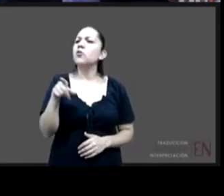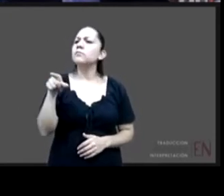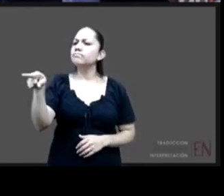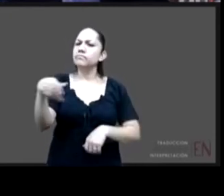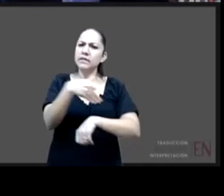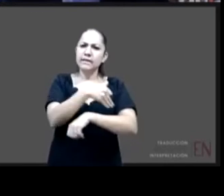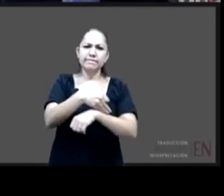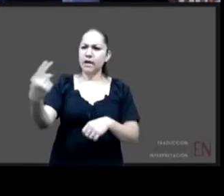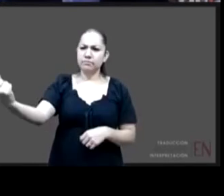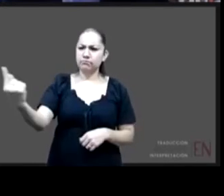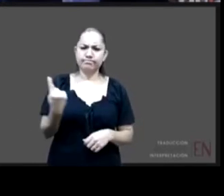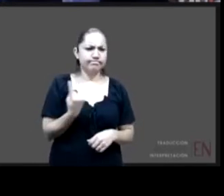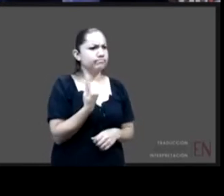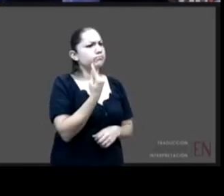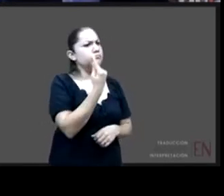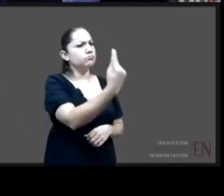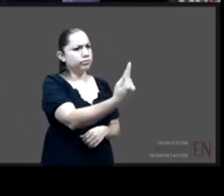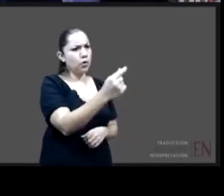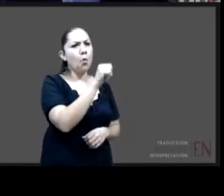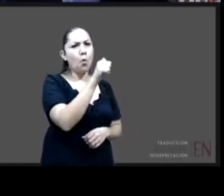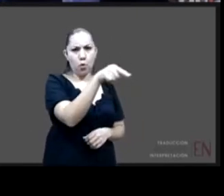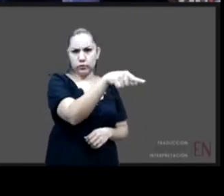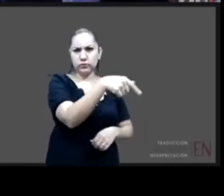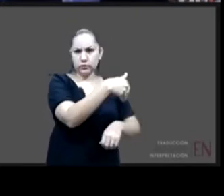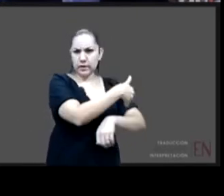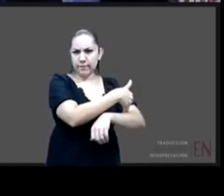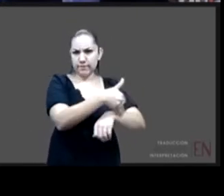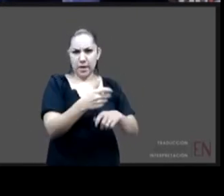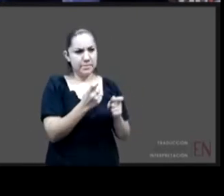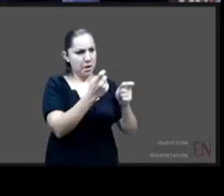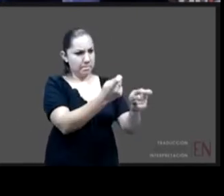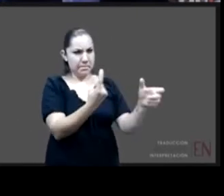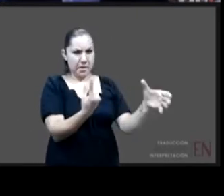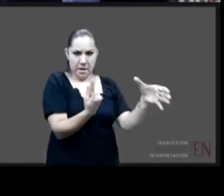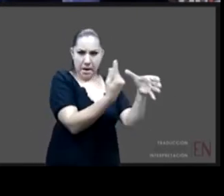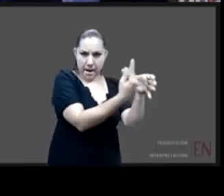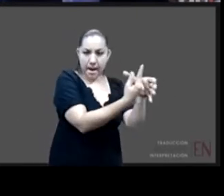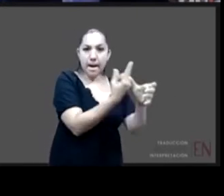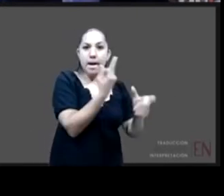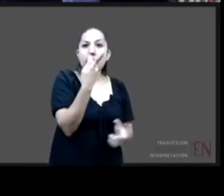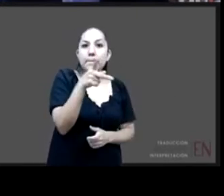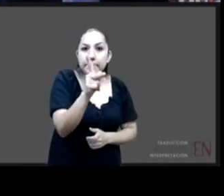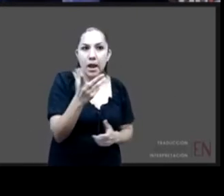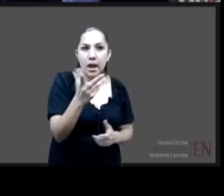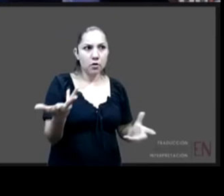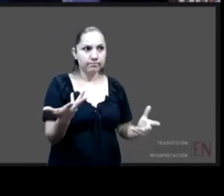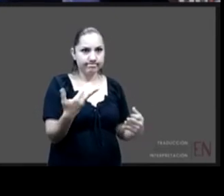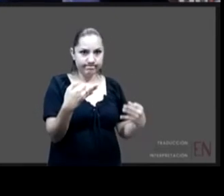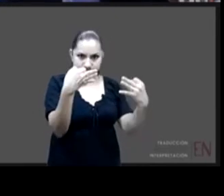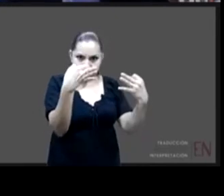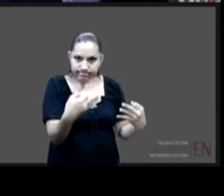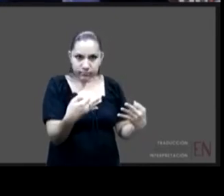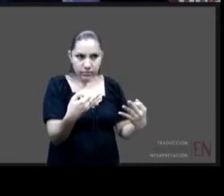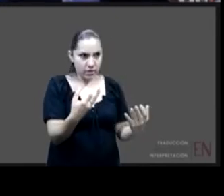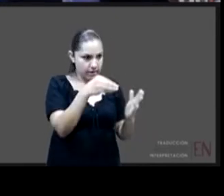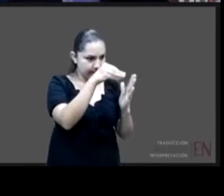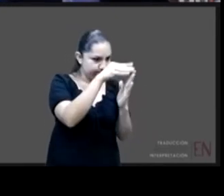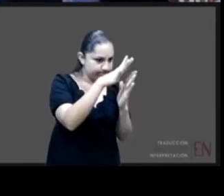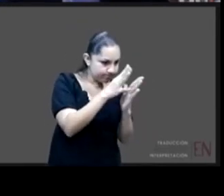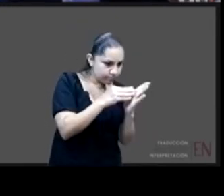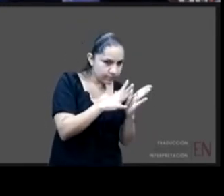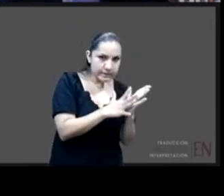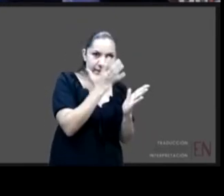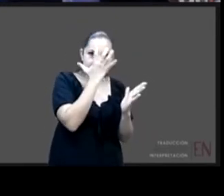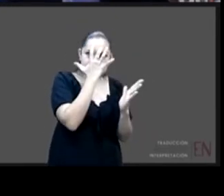embargo en el momento que este cuidado no es formalizado tampoco tenemos una cuenta o